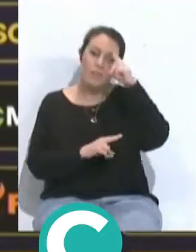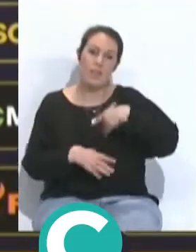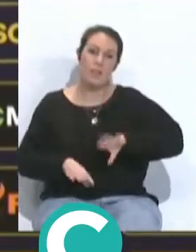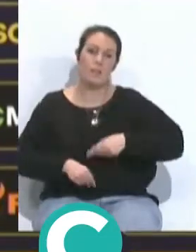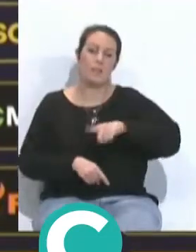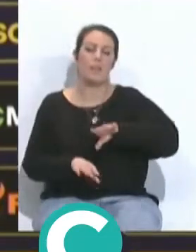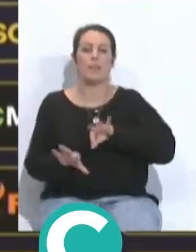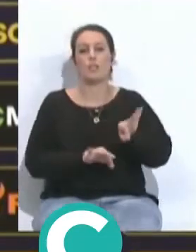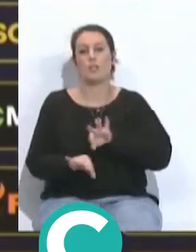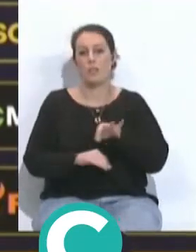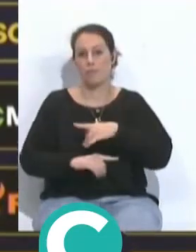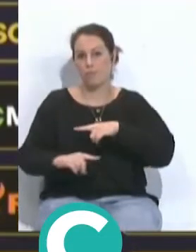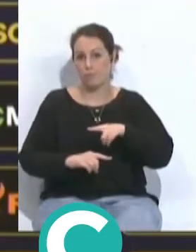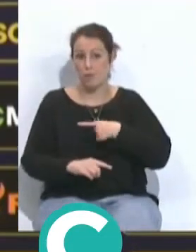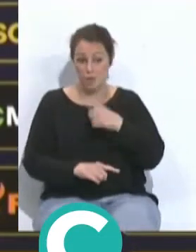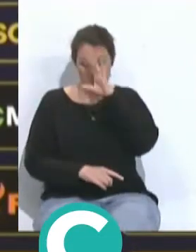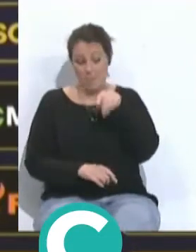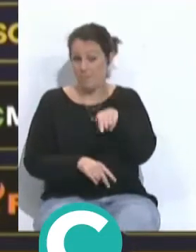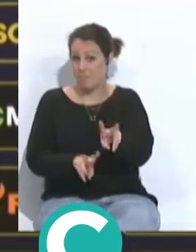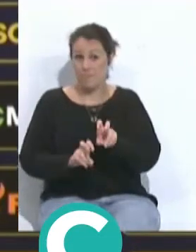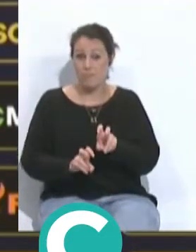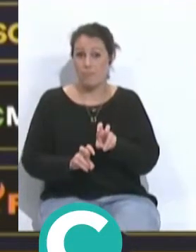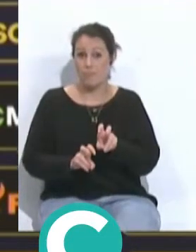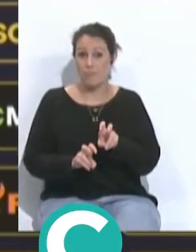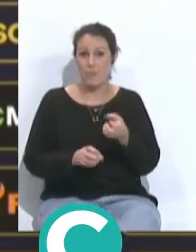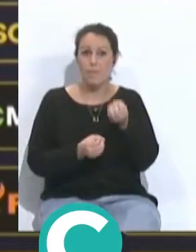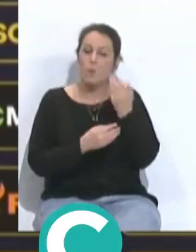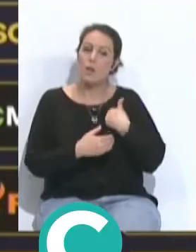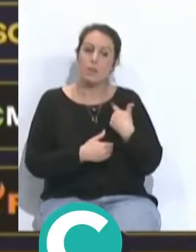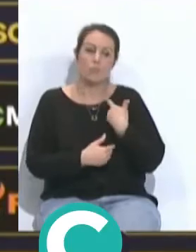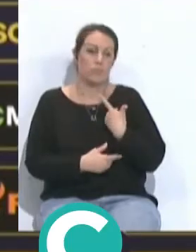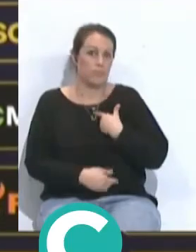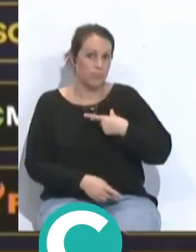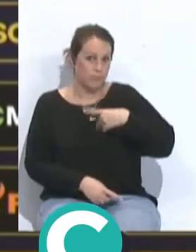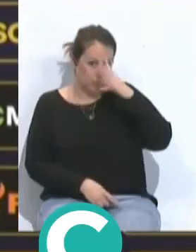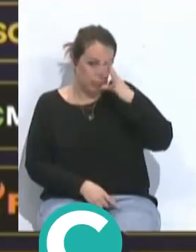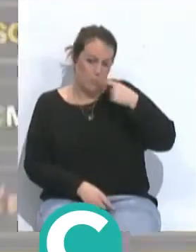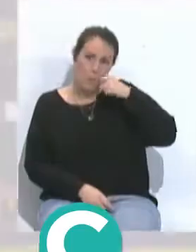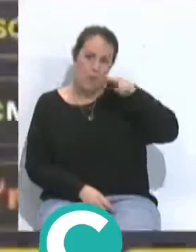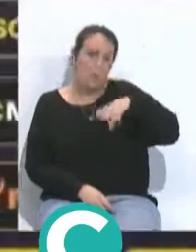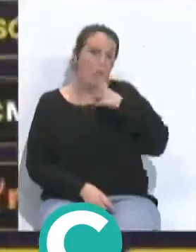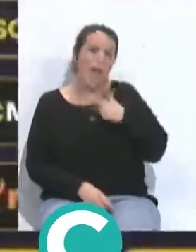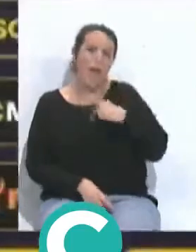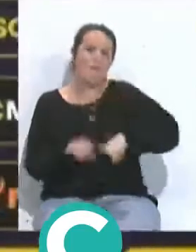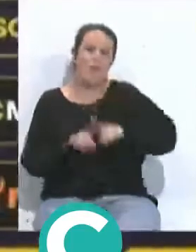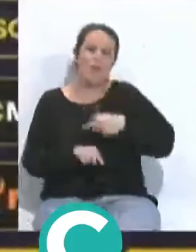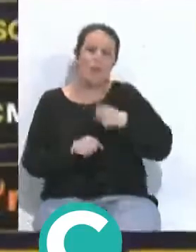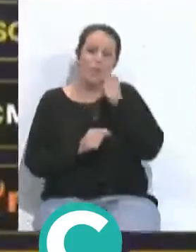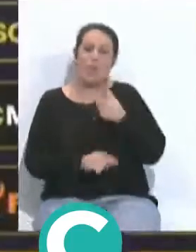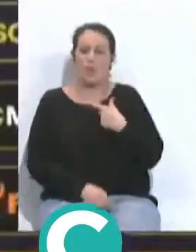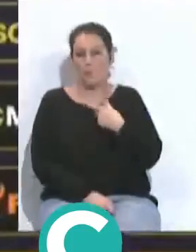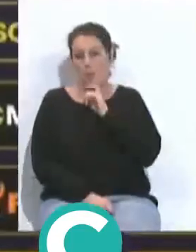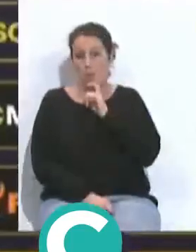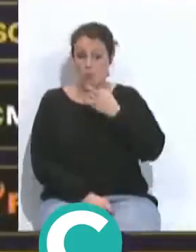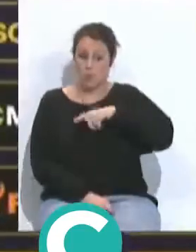aceptar también las decisiones del míster, Yo creo que en ese aspecto también es bueno alabarlo porque a veces es complicado encontrártelo. Bueno, la idea es que